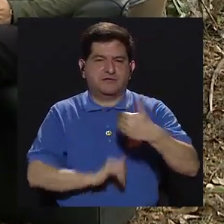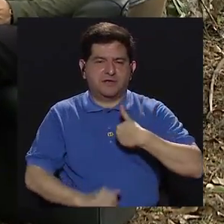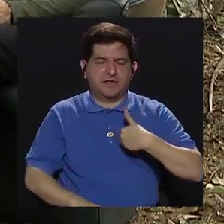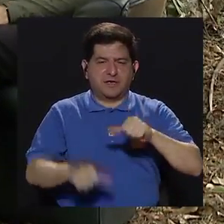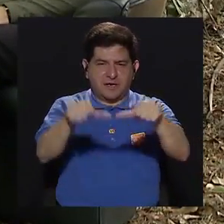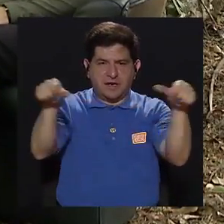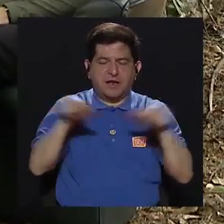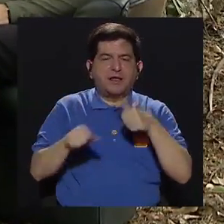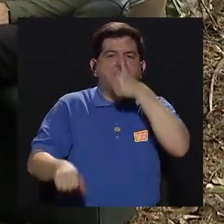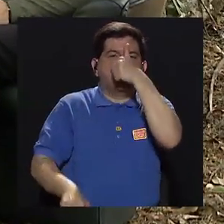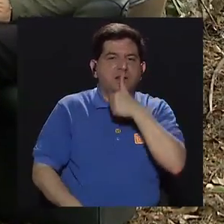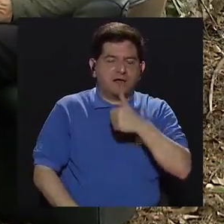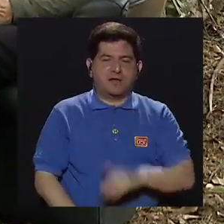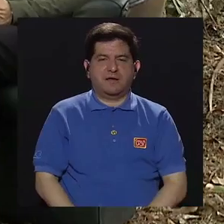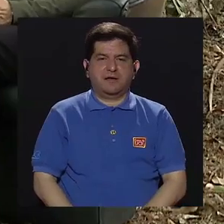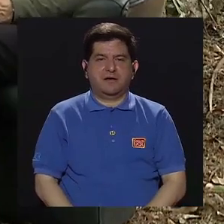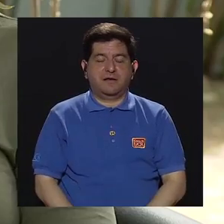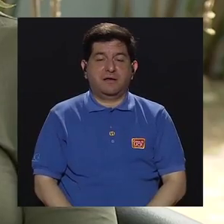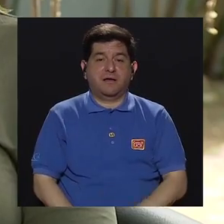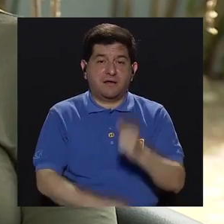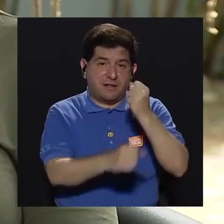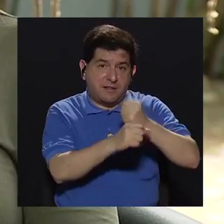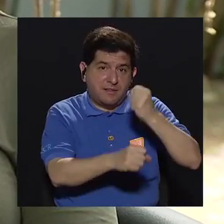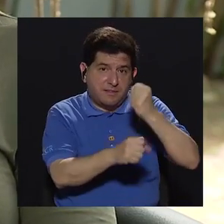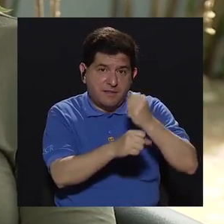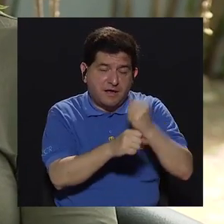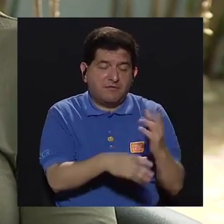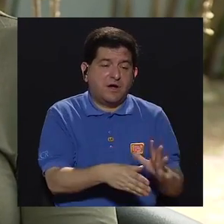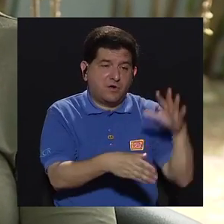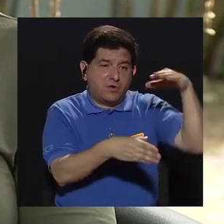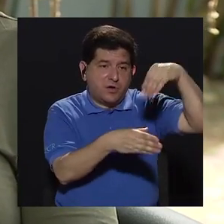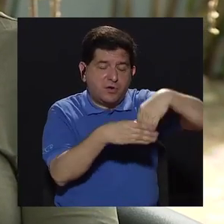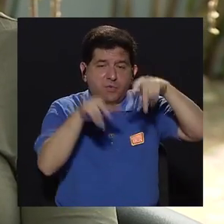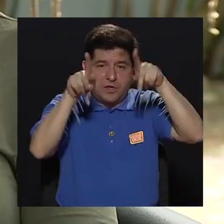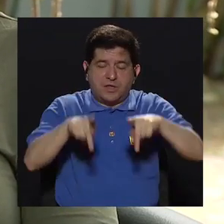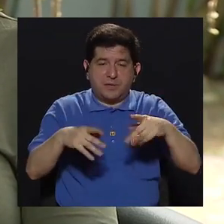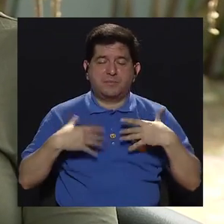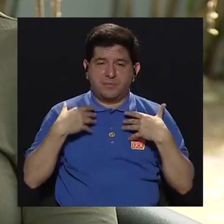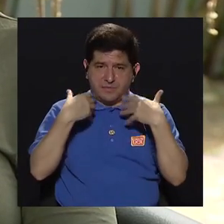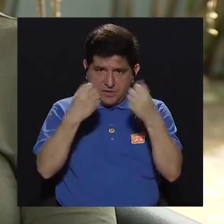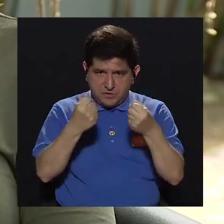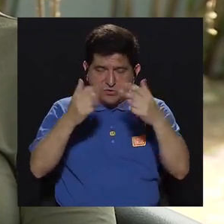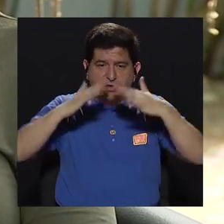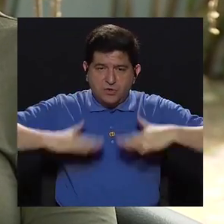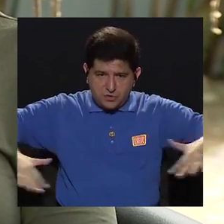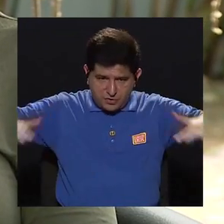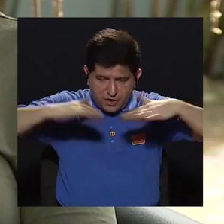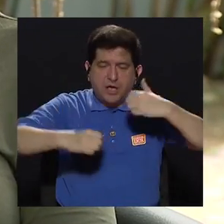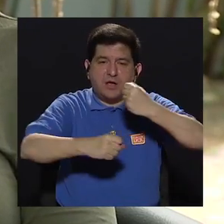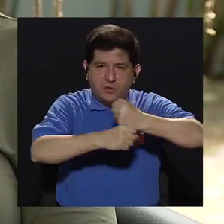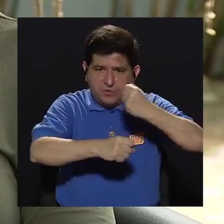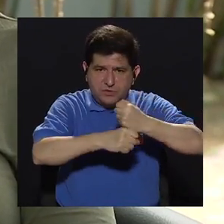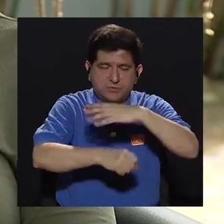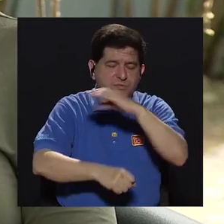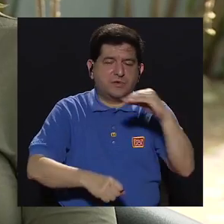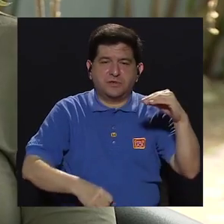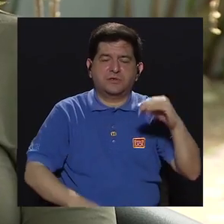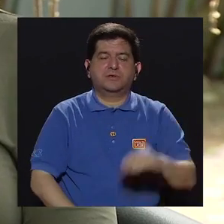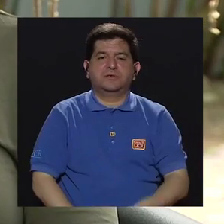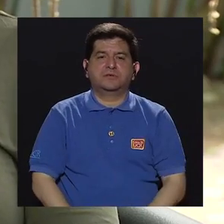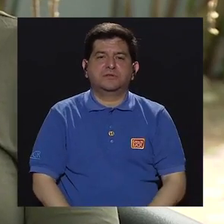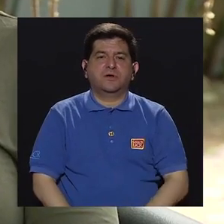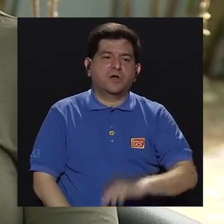en el ámbito privado, en el ambiente laboral, donde se inserta la persona sana en sus espacios laborales y de trabajo,